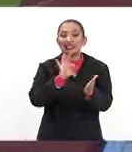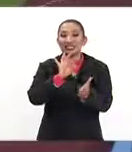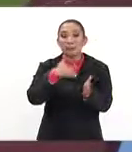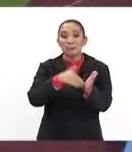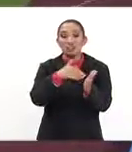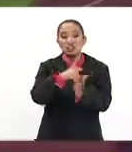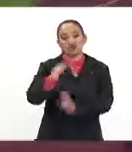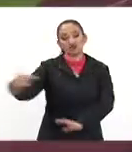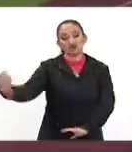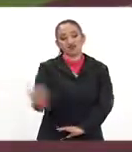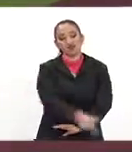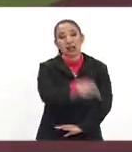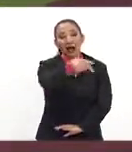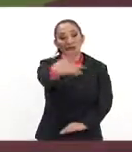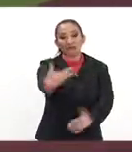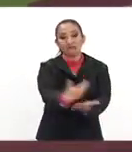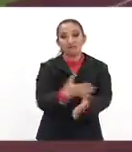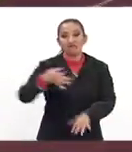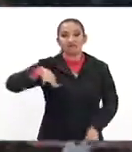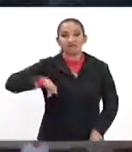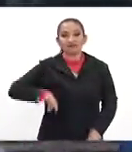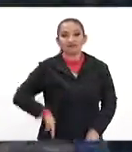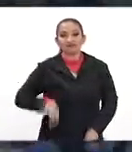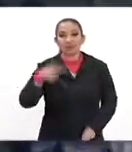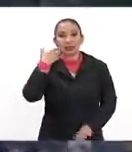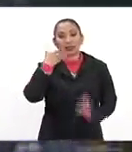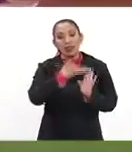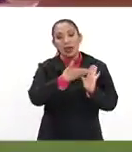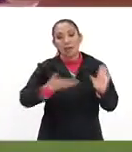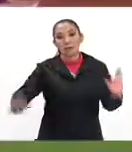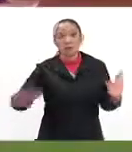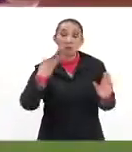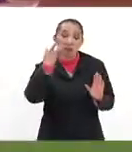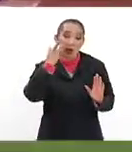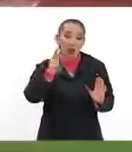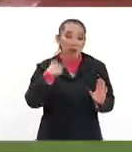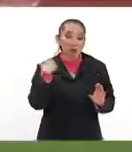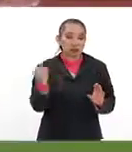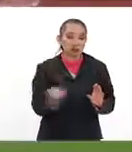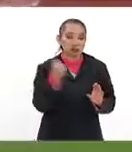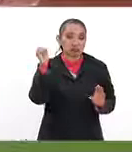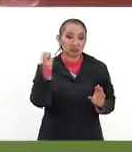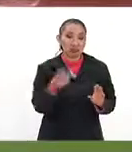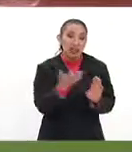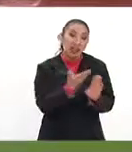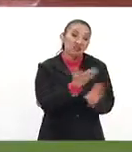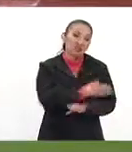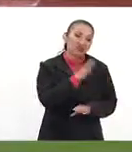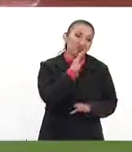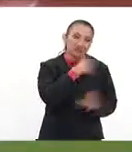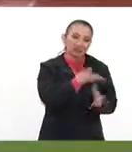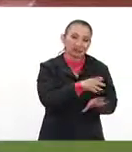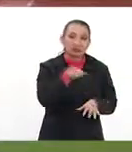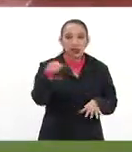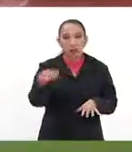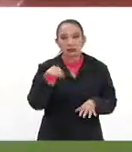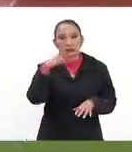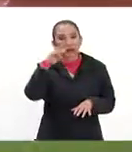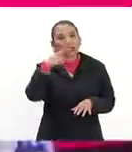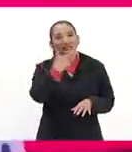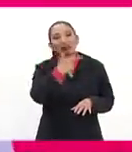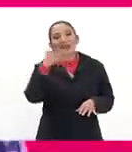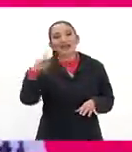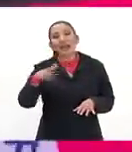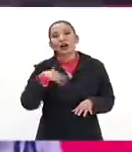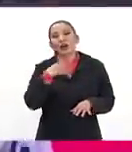millones de dólares es lo que se va a embolsar por una temporada más. Esperemos que le vaya mejor que la pasada. El mariachi tuvo registro de 7